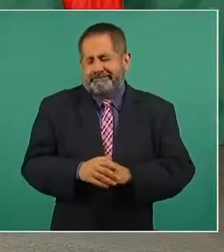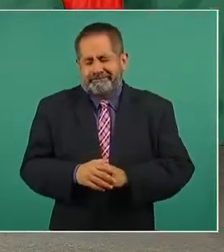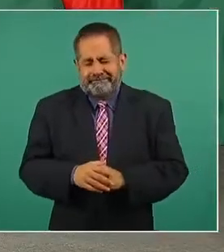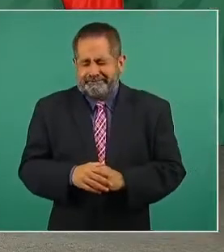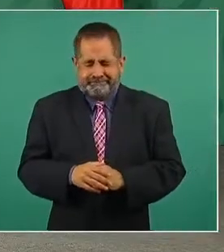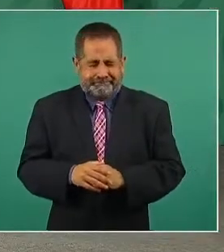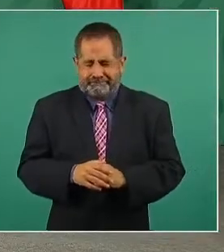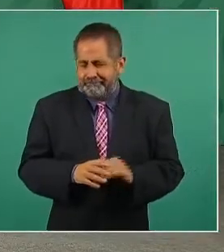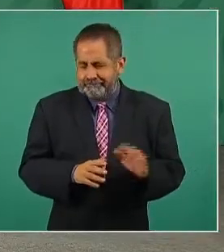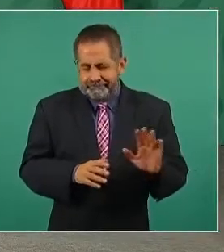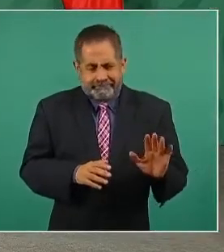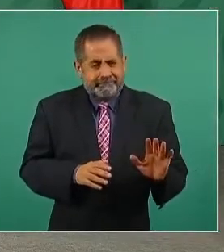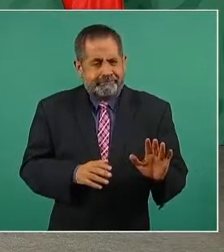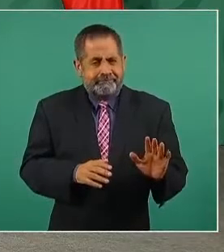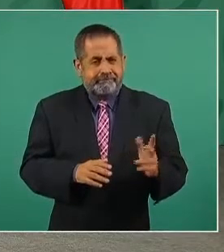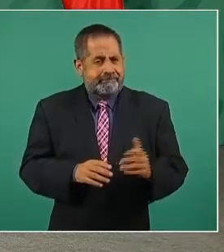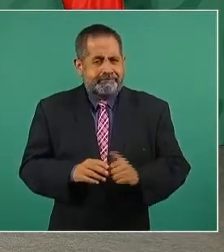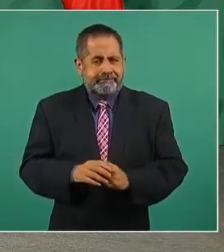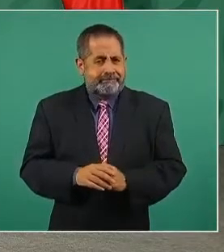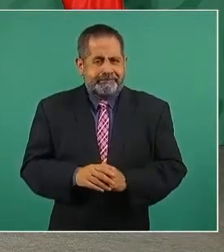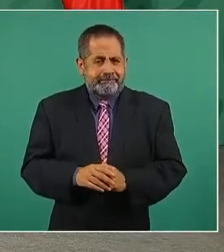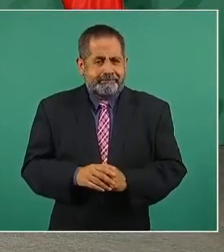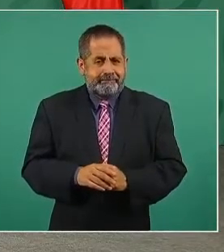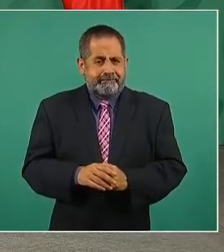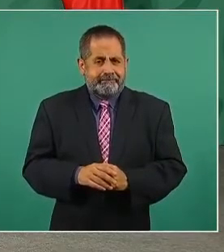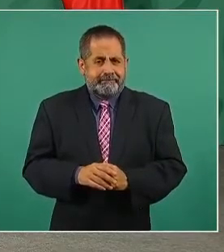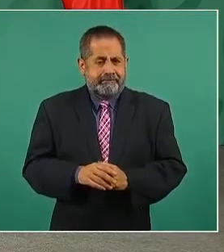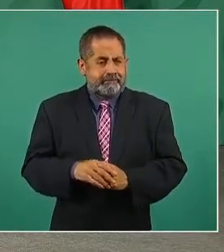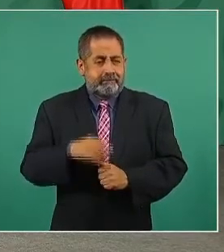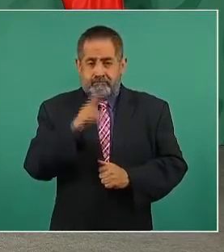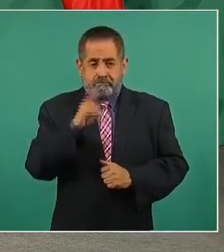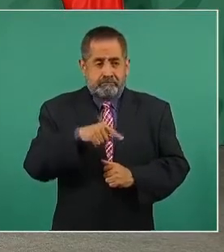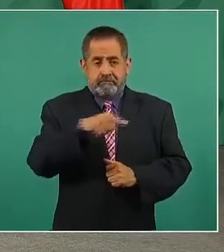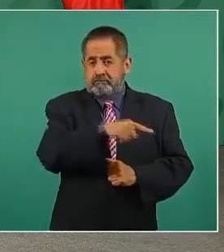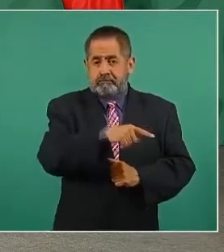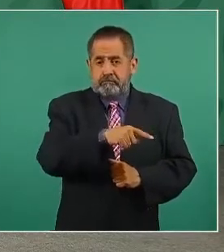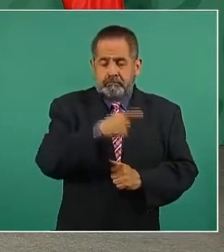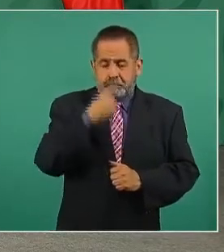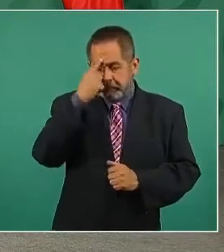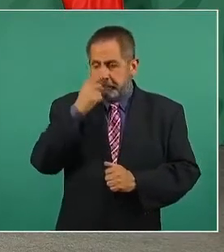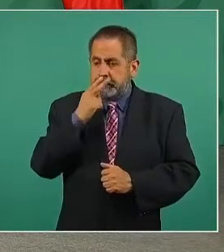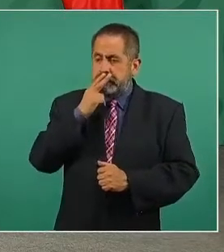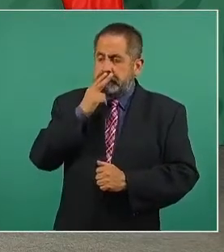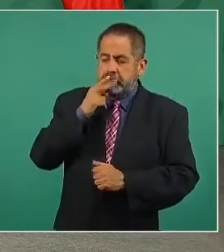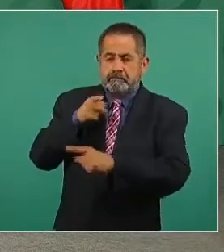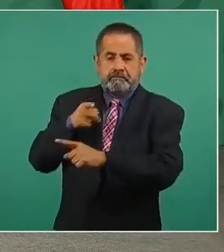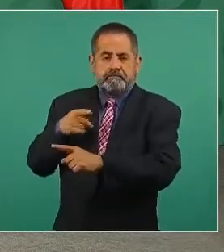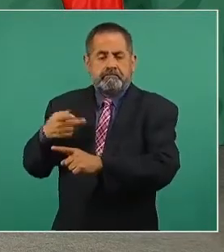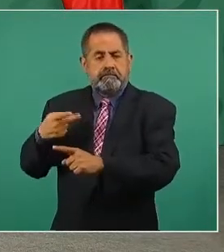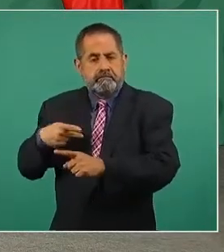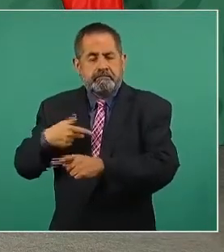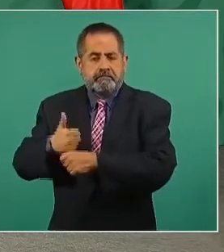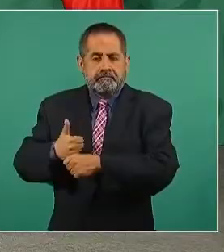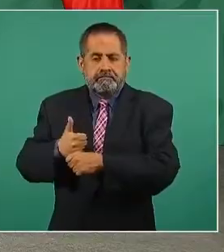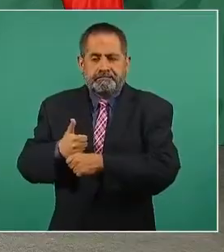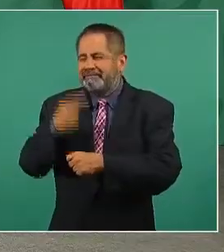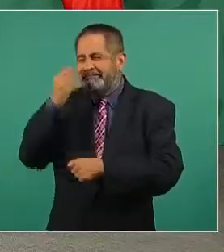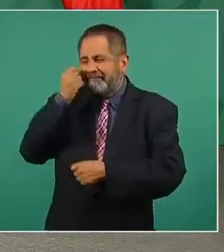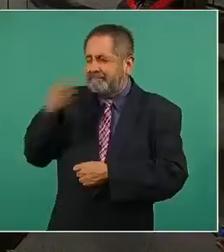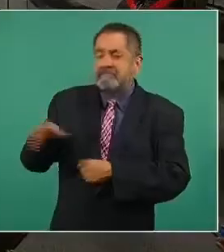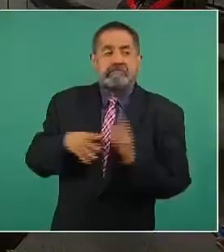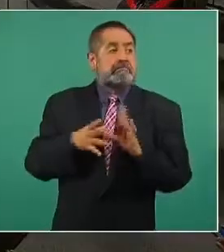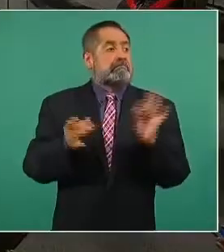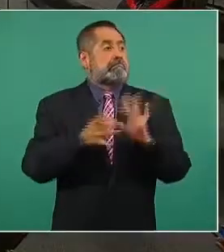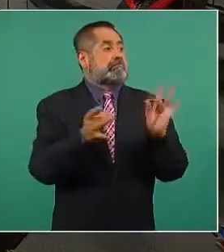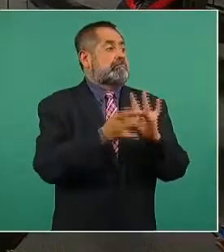Y a veces no les importa el dolor de la gente,